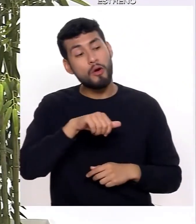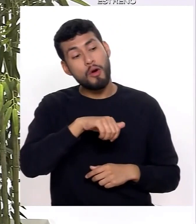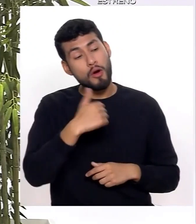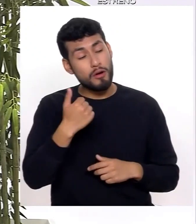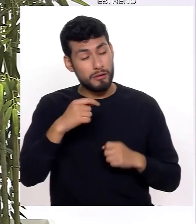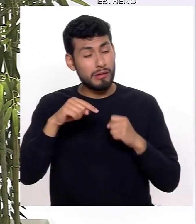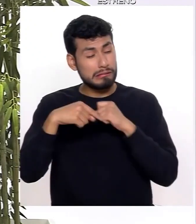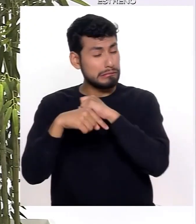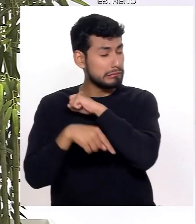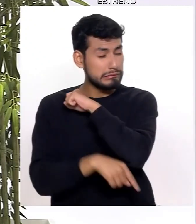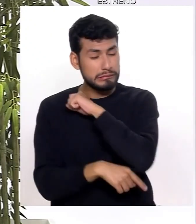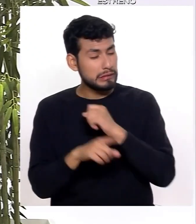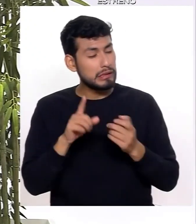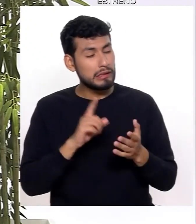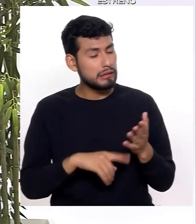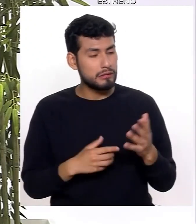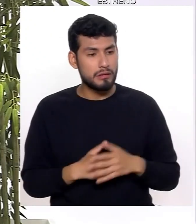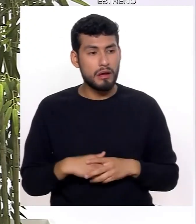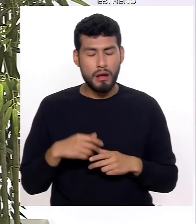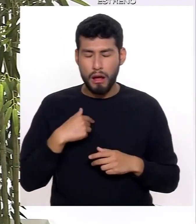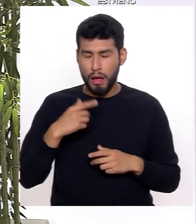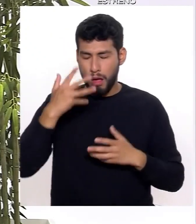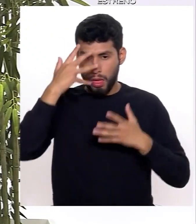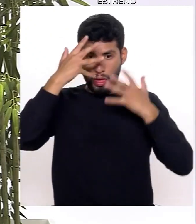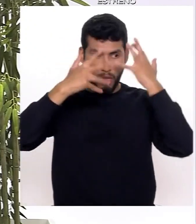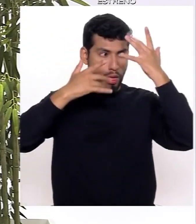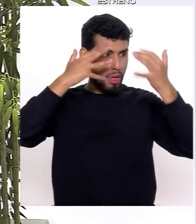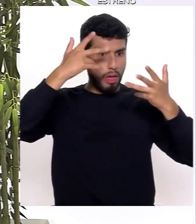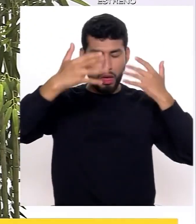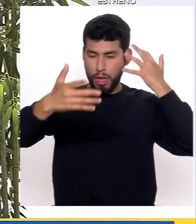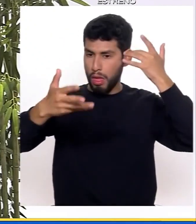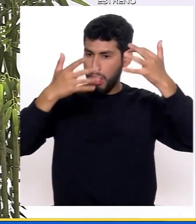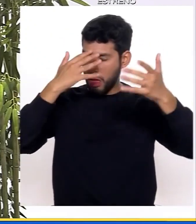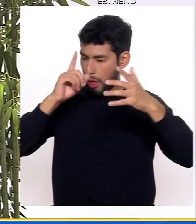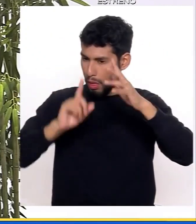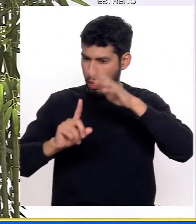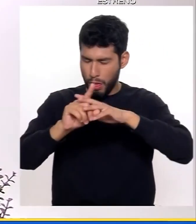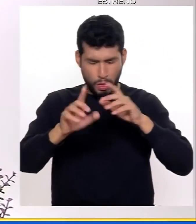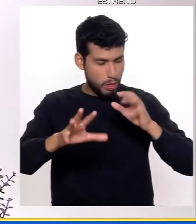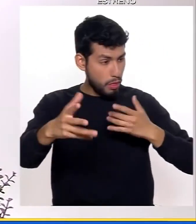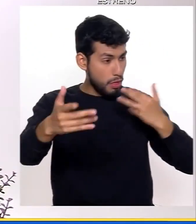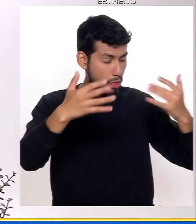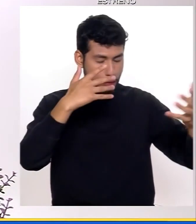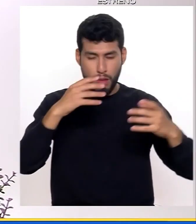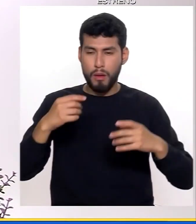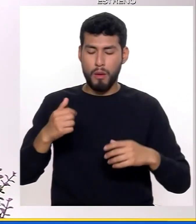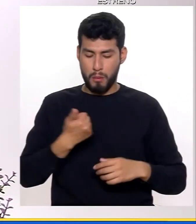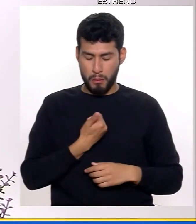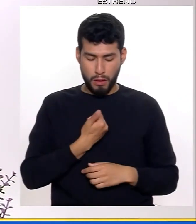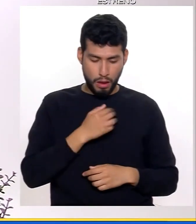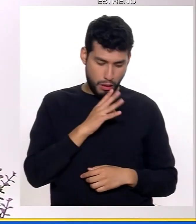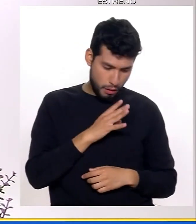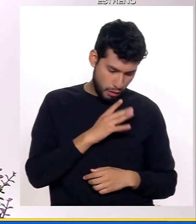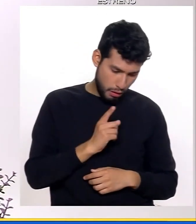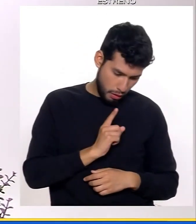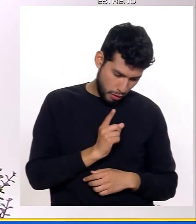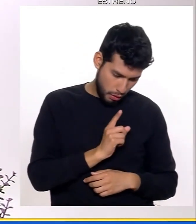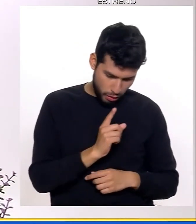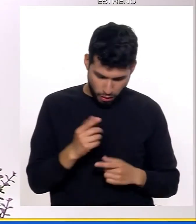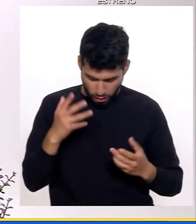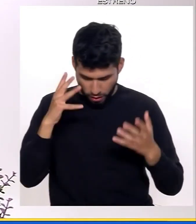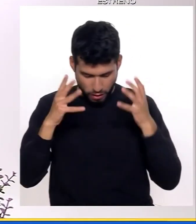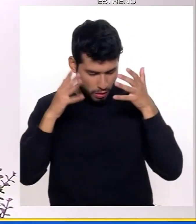empieza, por ejemplo, con alucinaciones, con conductas ya extravagantes, con hablar solo, Difícil de